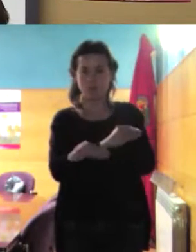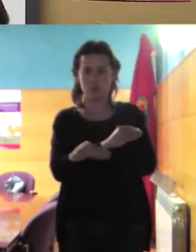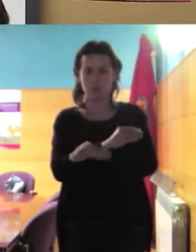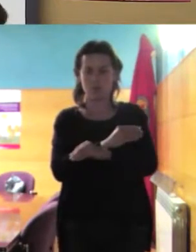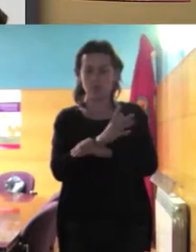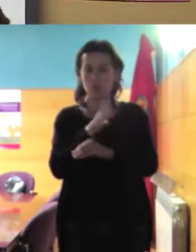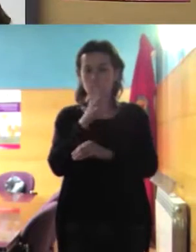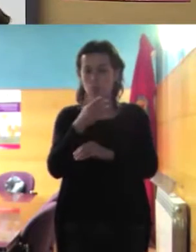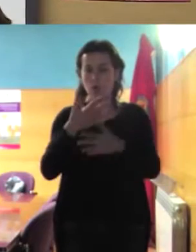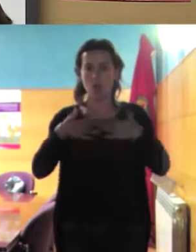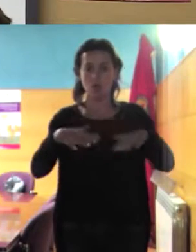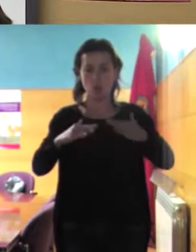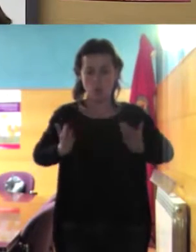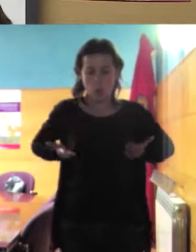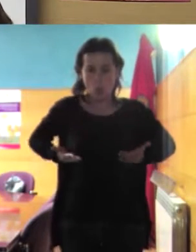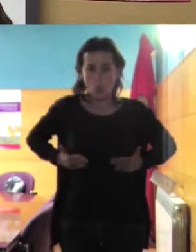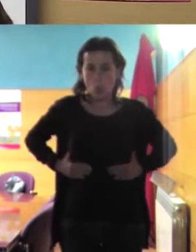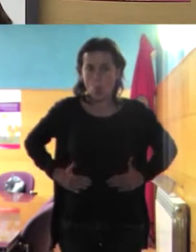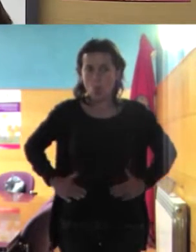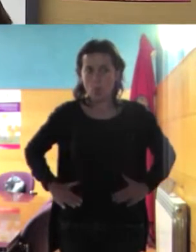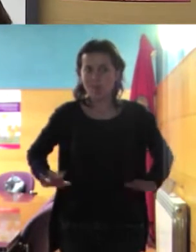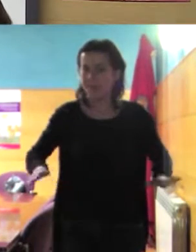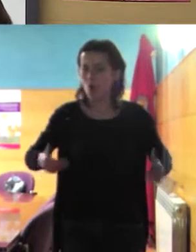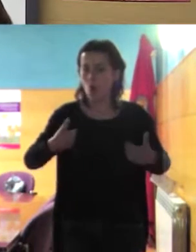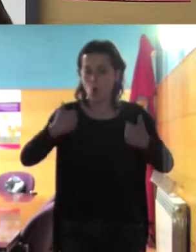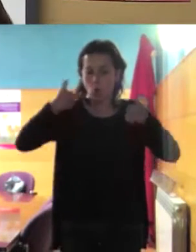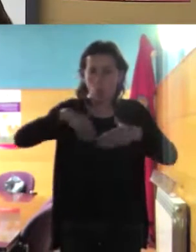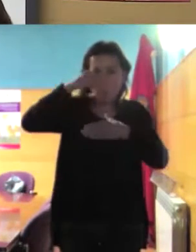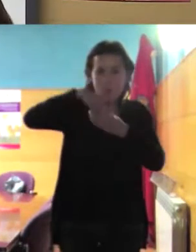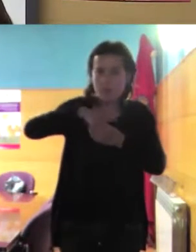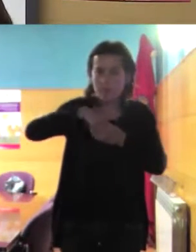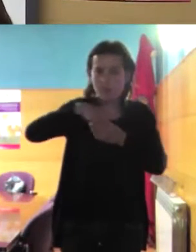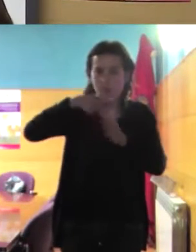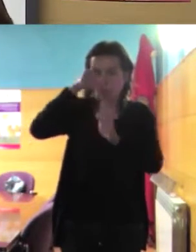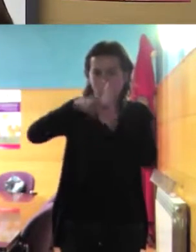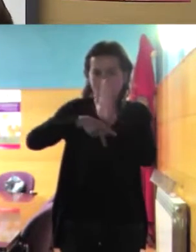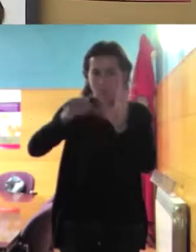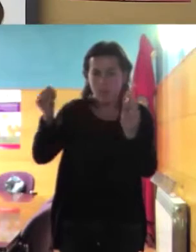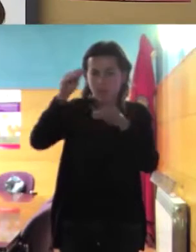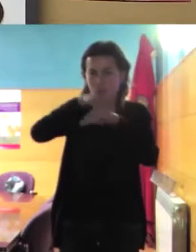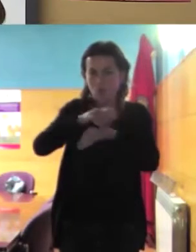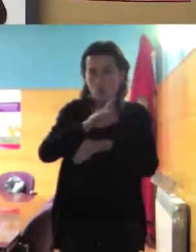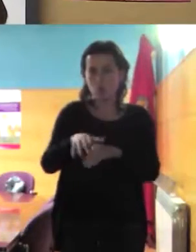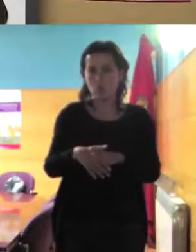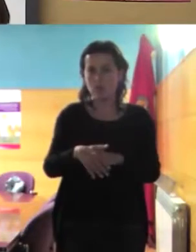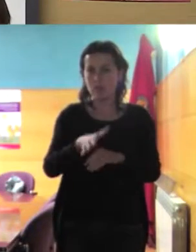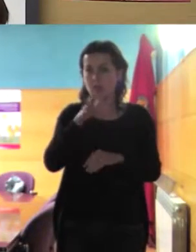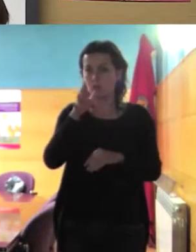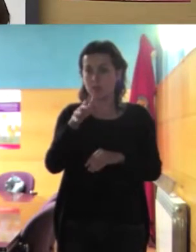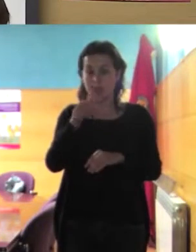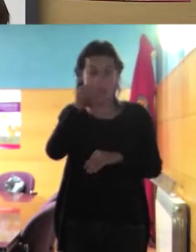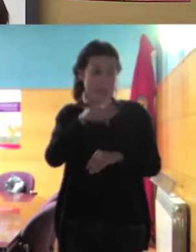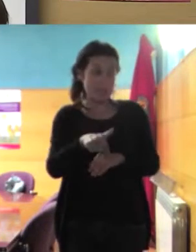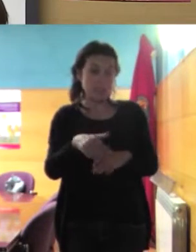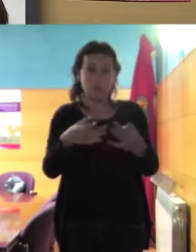sea apretada en cuerpos que no son normativos esto aquí nos produce una gran sorpresa porque aquí las mujeres no normativas no llevamos esas